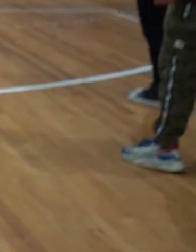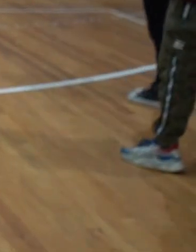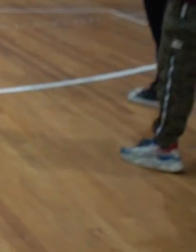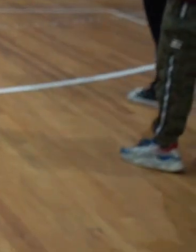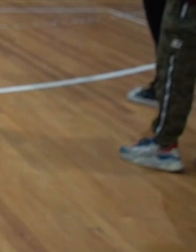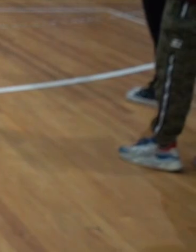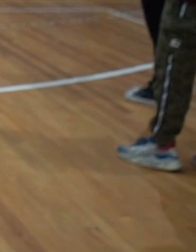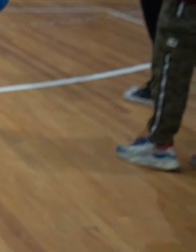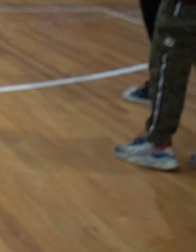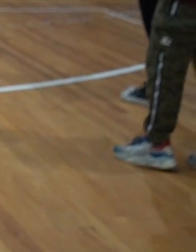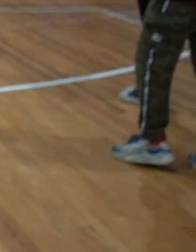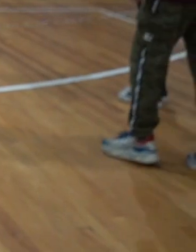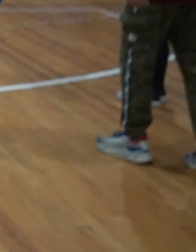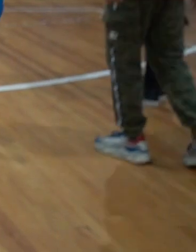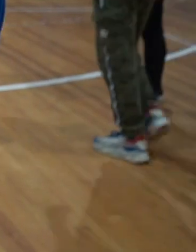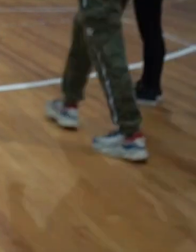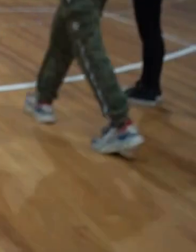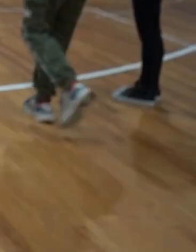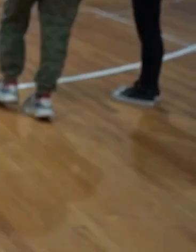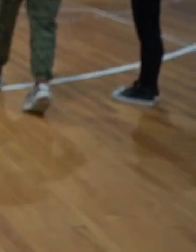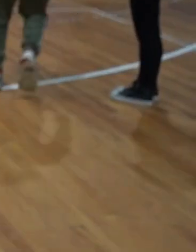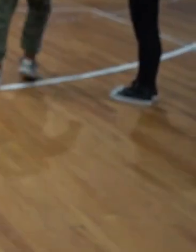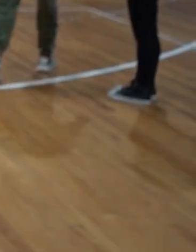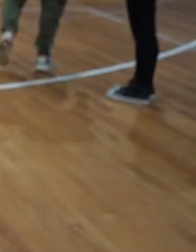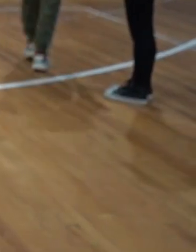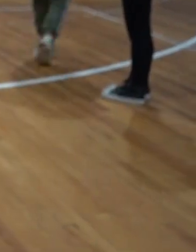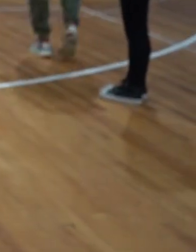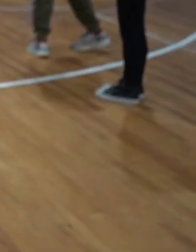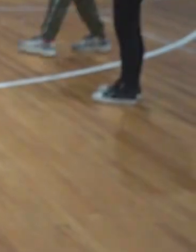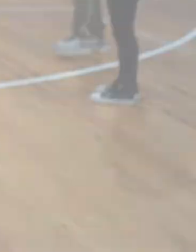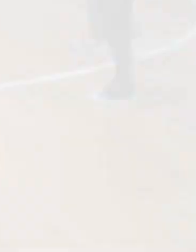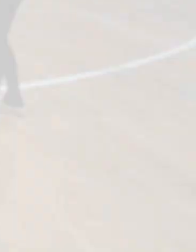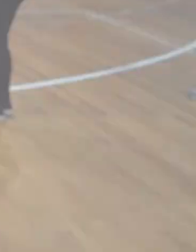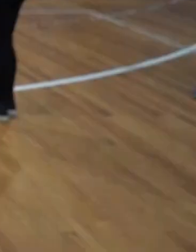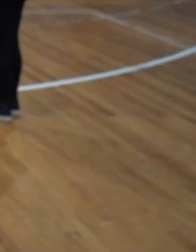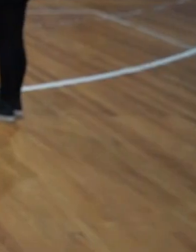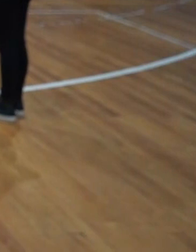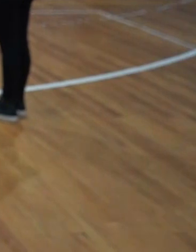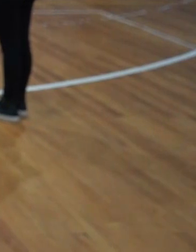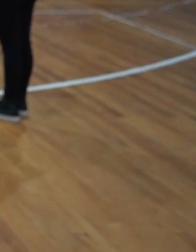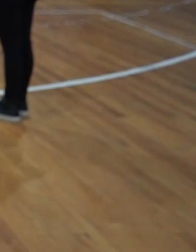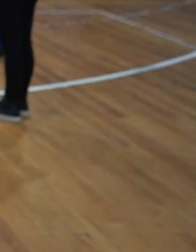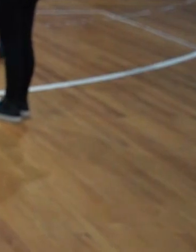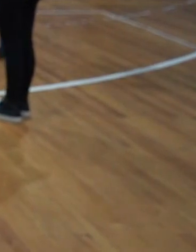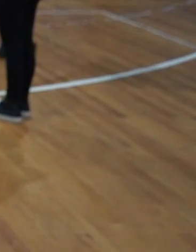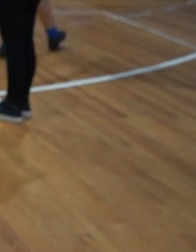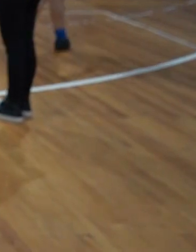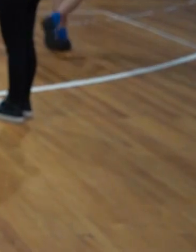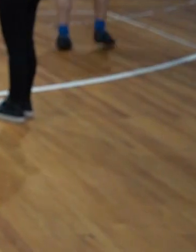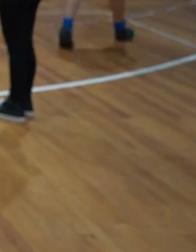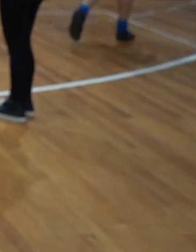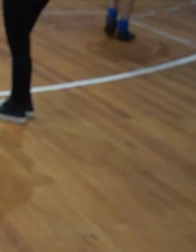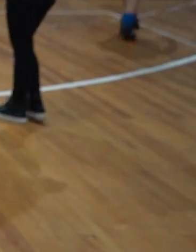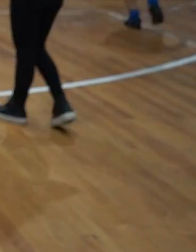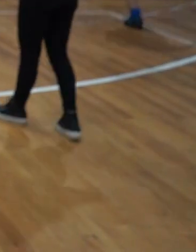Sordas de Valdivia y yo soy la segunda directora del departamento de deporte. Bueno, si nosotros conversamos